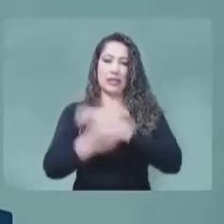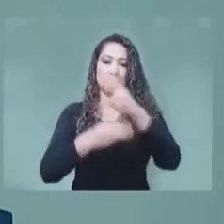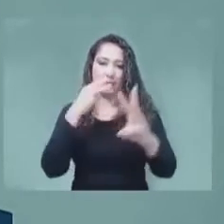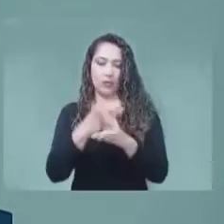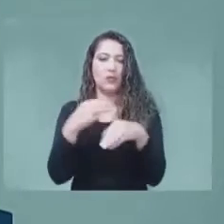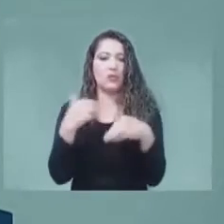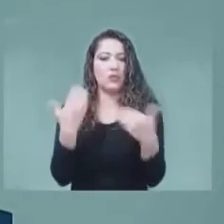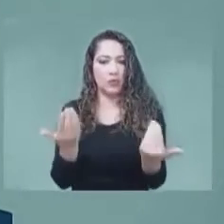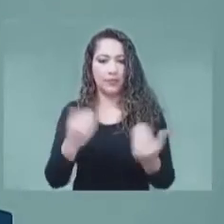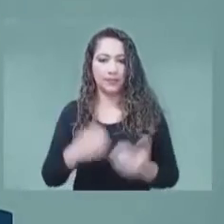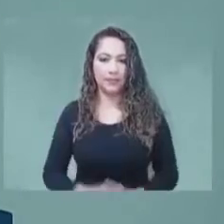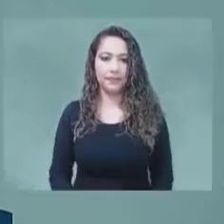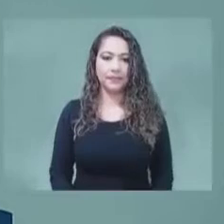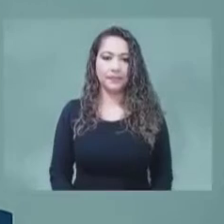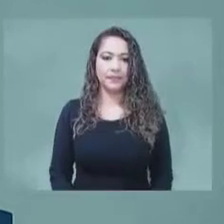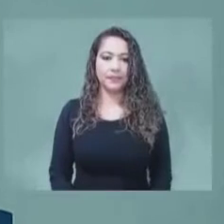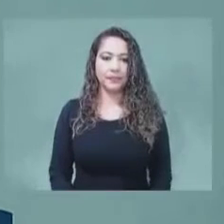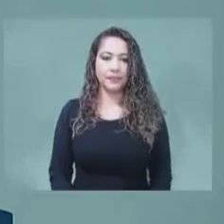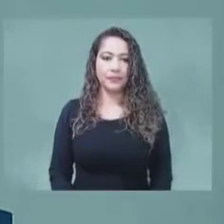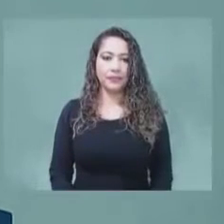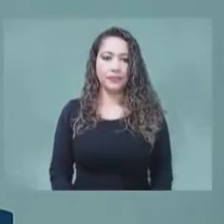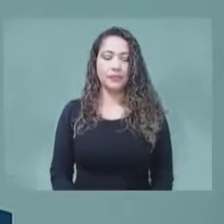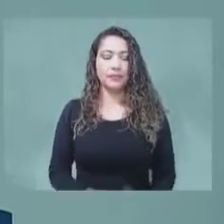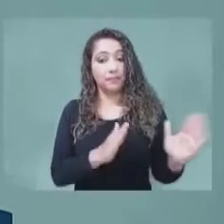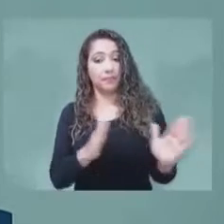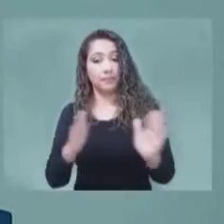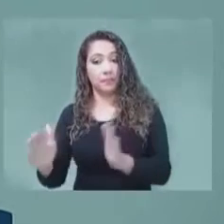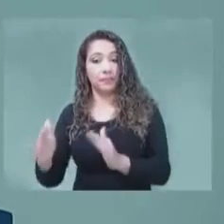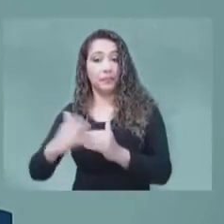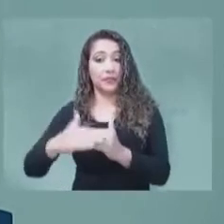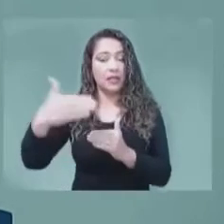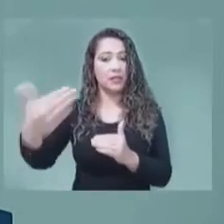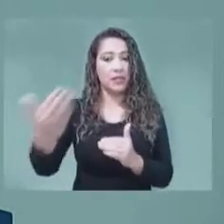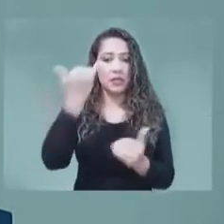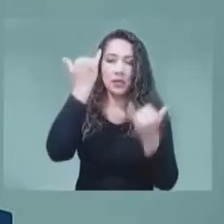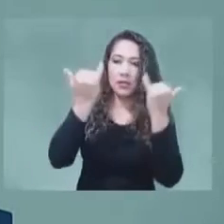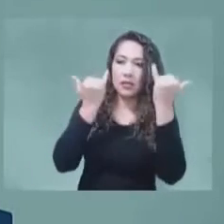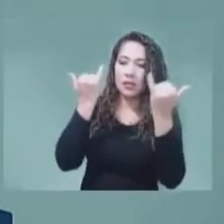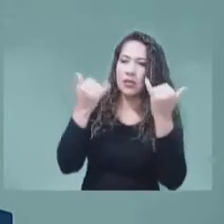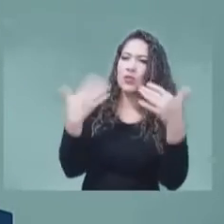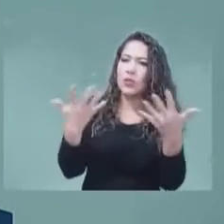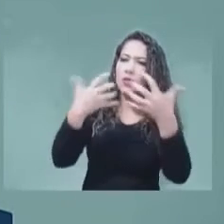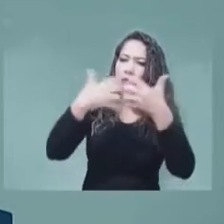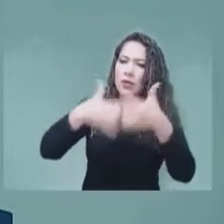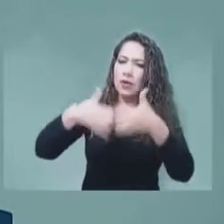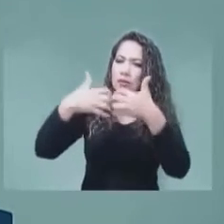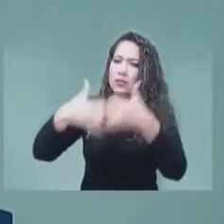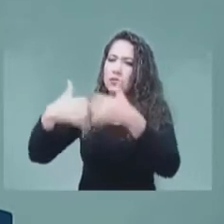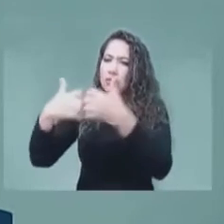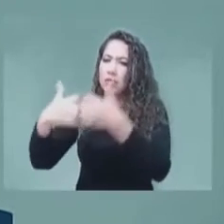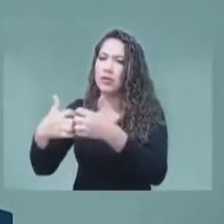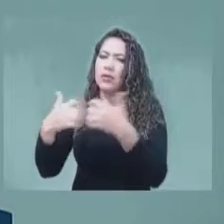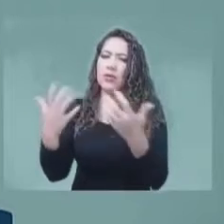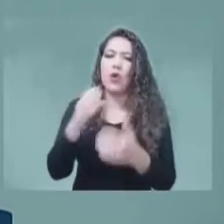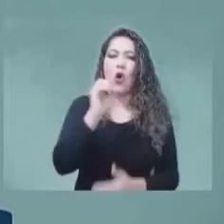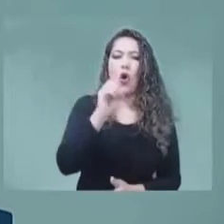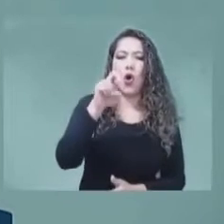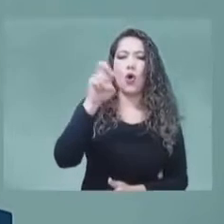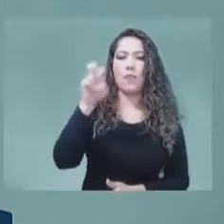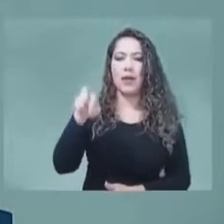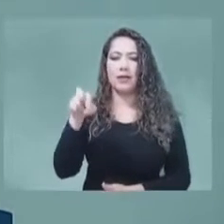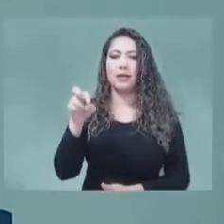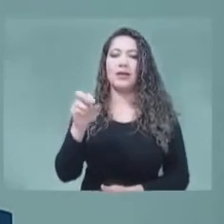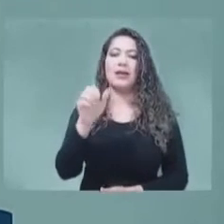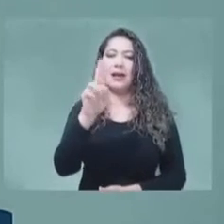Posteriormente discutiremos las tendencias que se masifican en la industria, como es el caso de Open RAN. Y discutiremos con un excelente panel de